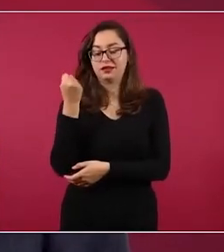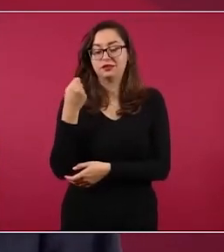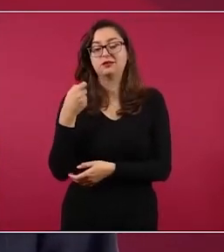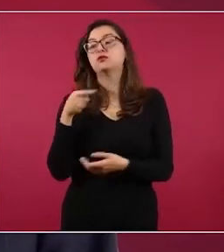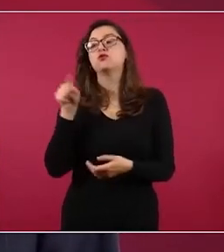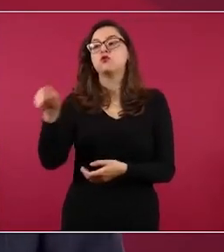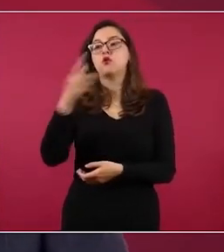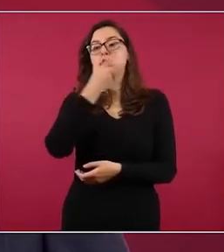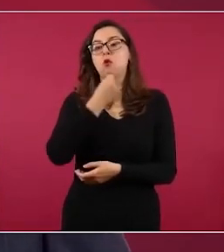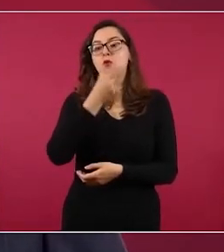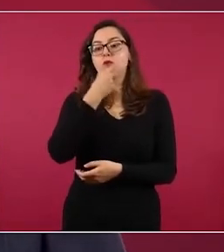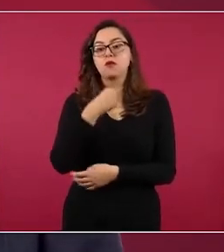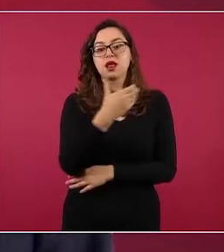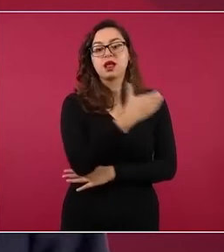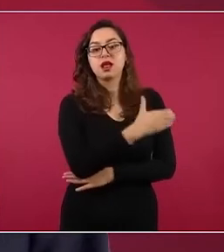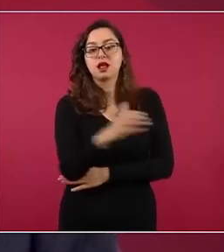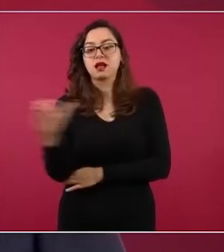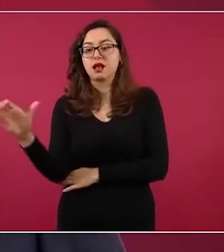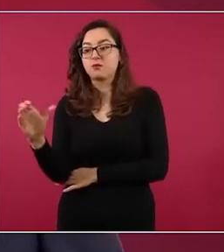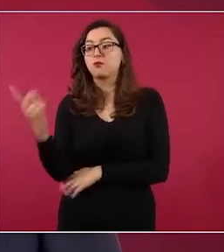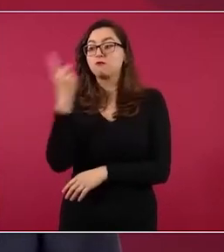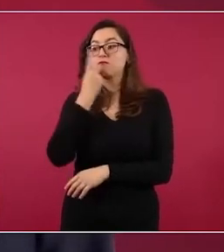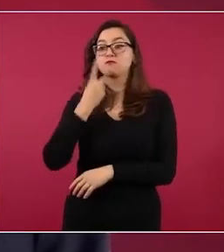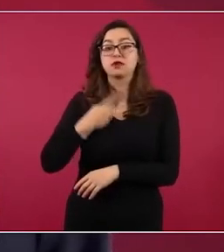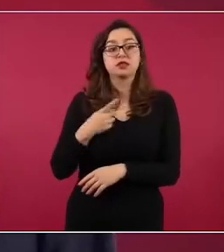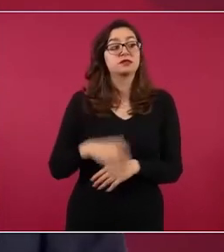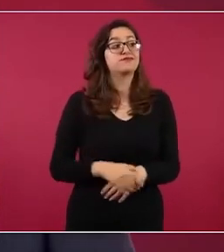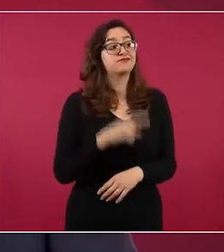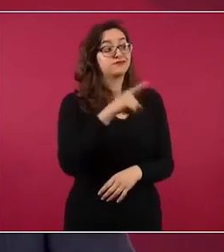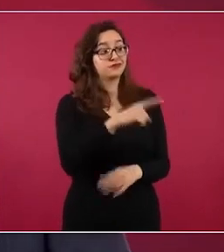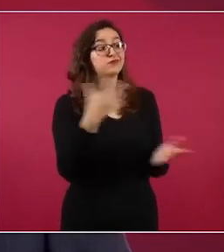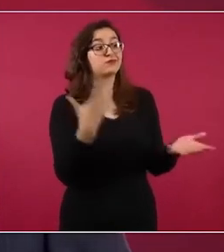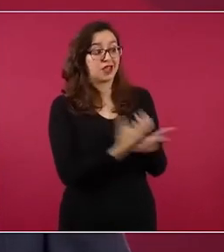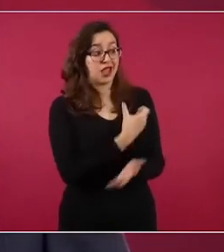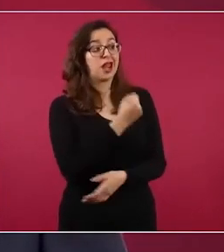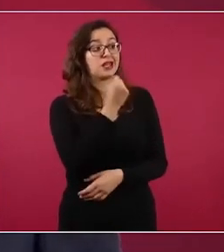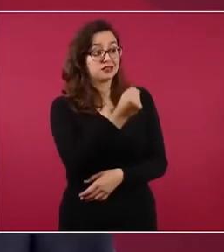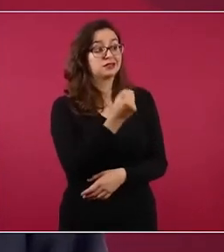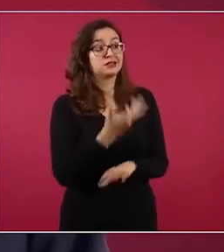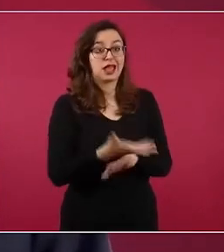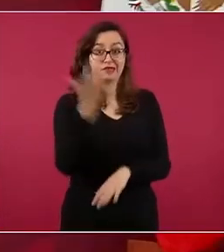en Michoacán, ganaste, pero no saliste.